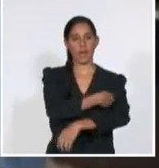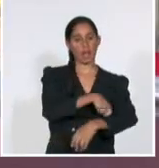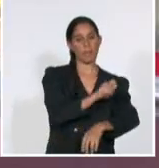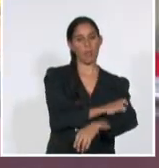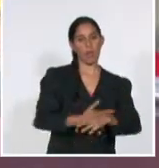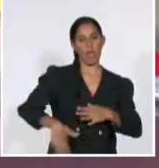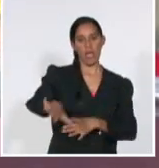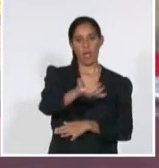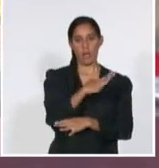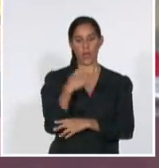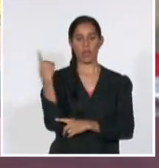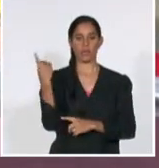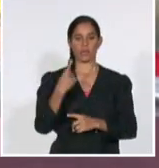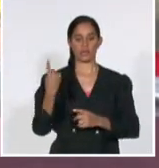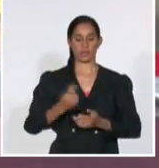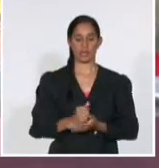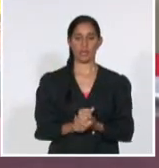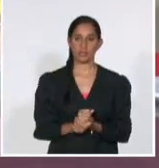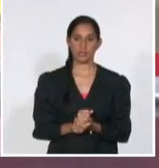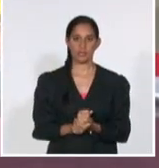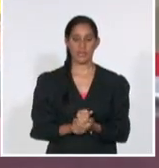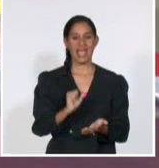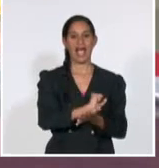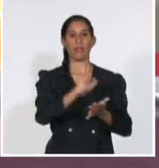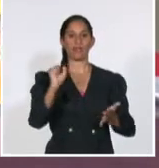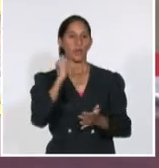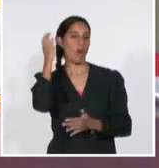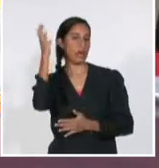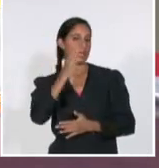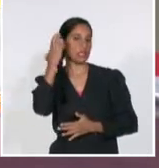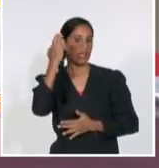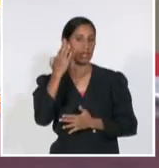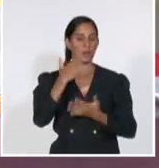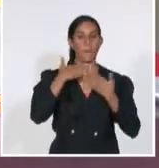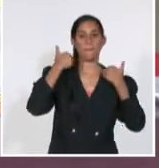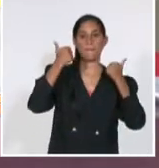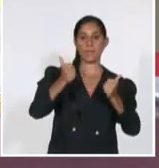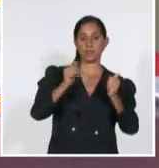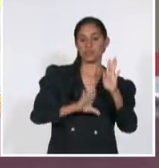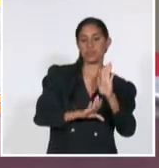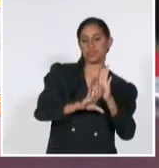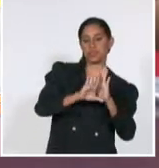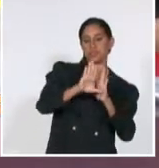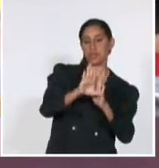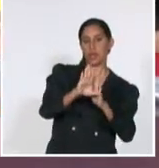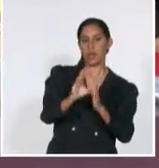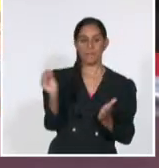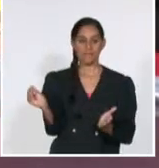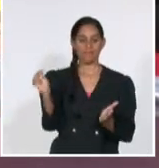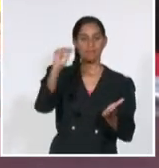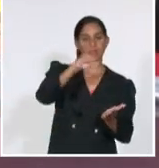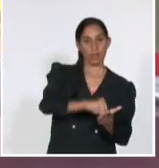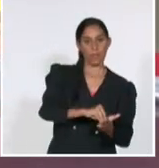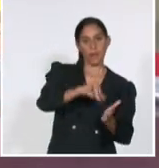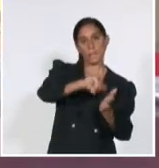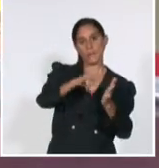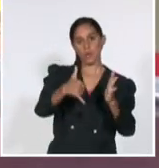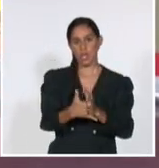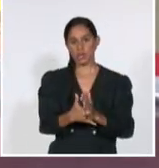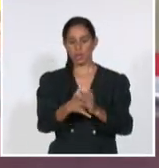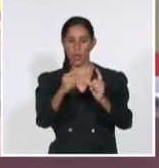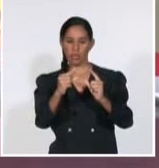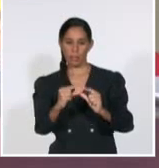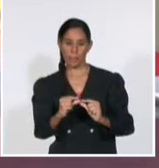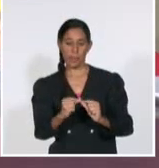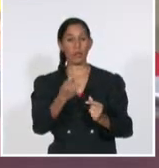Ha primado el criterio de una mayor flexibilidad para incorporar negocios, proyectos que tengan un menor alcance